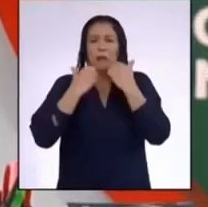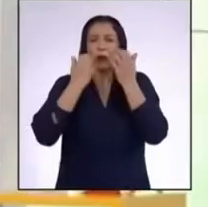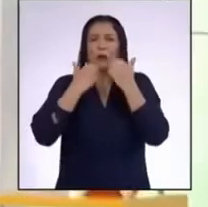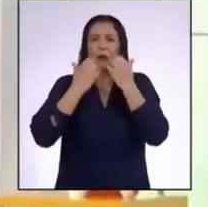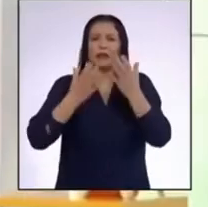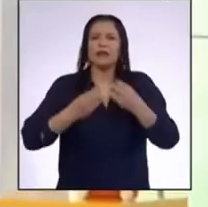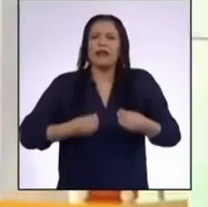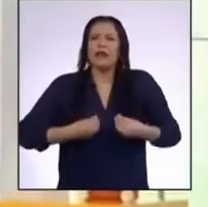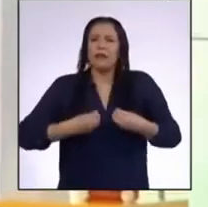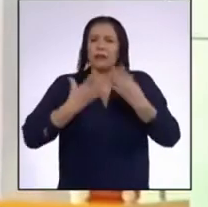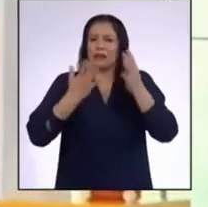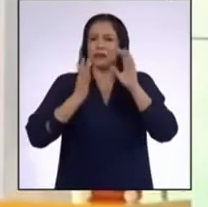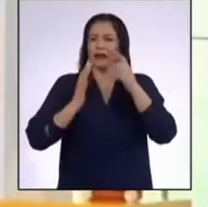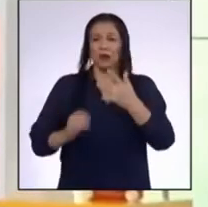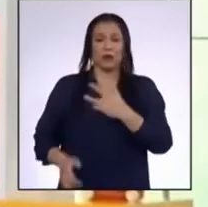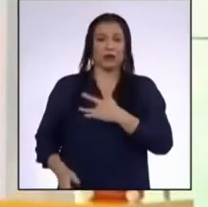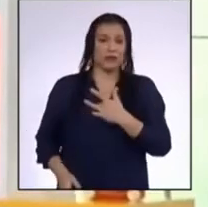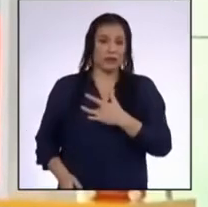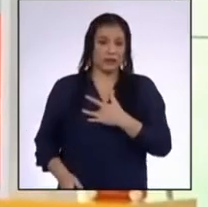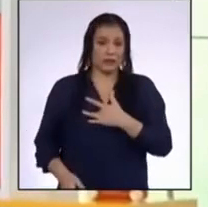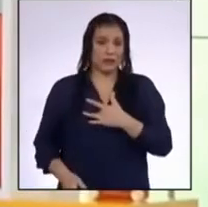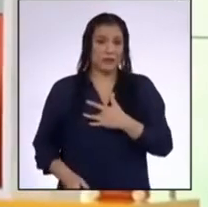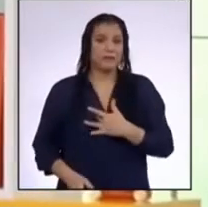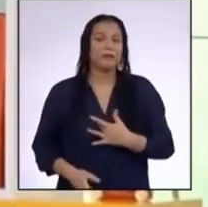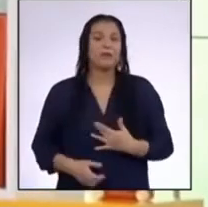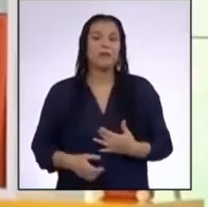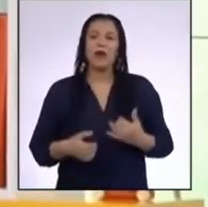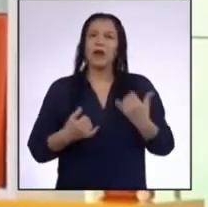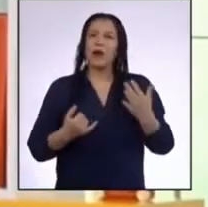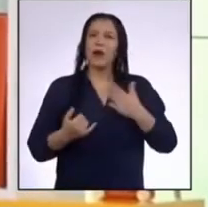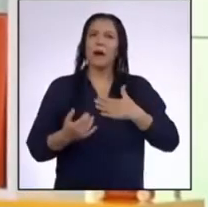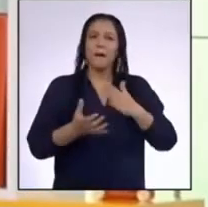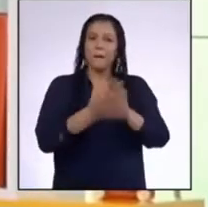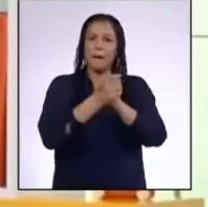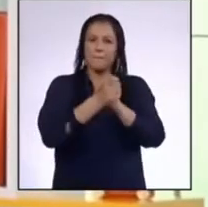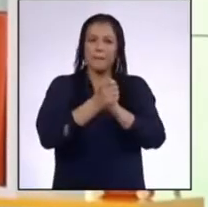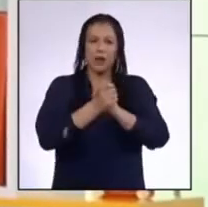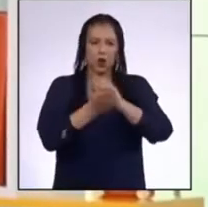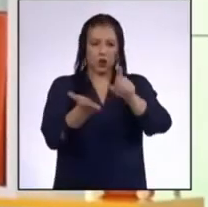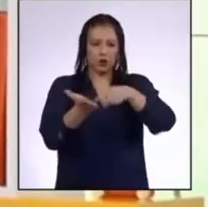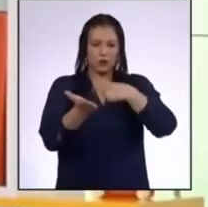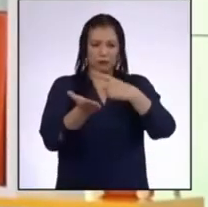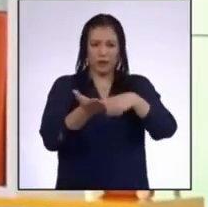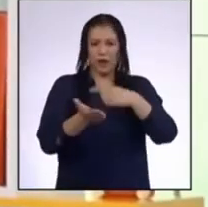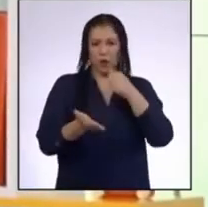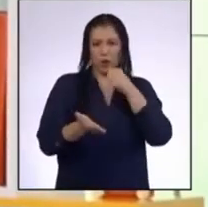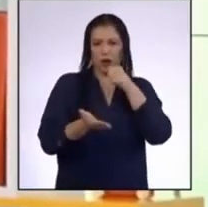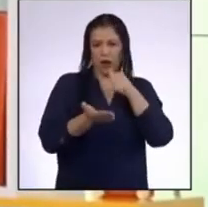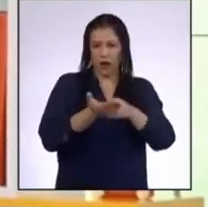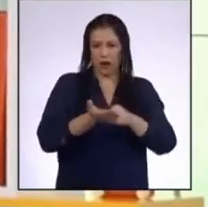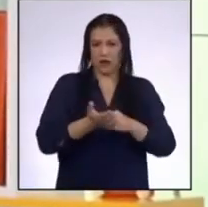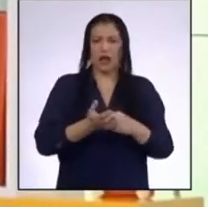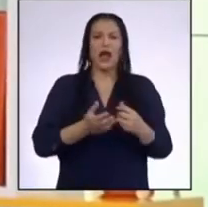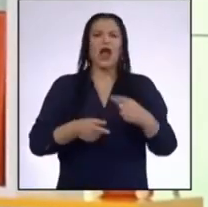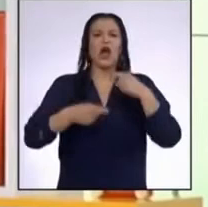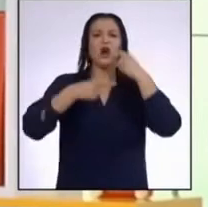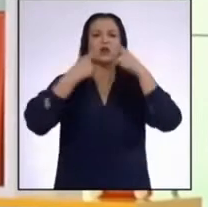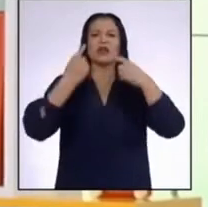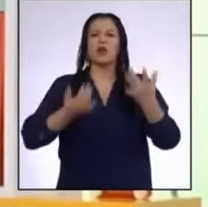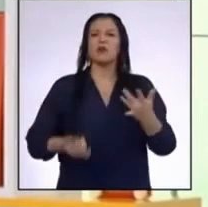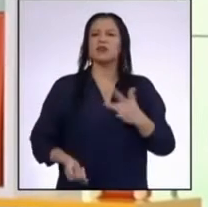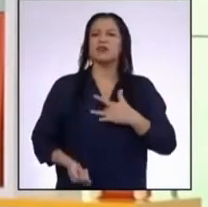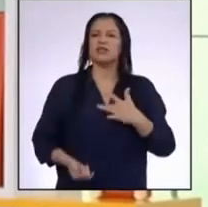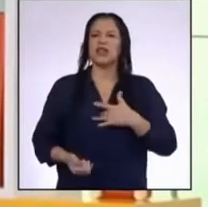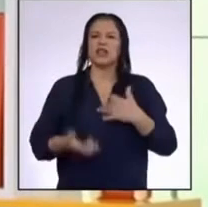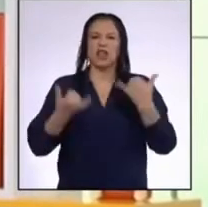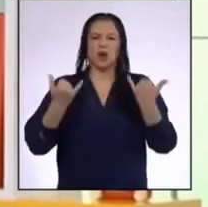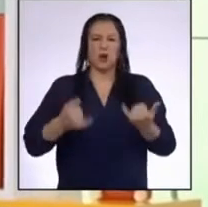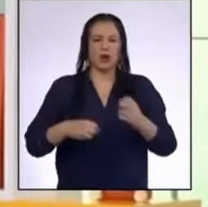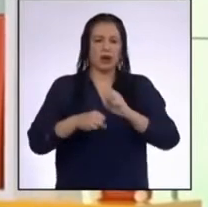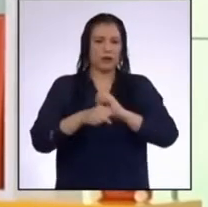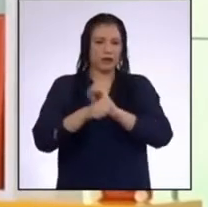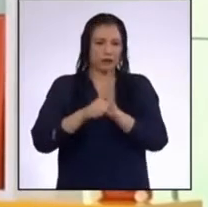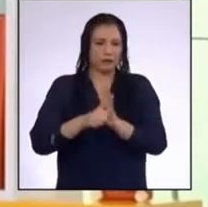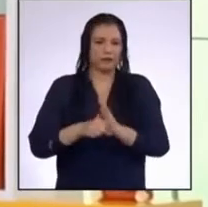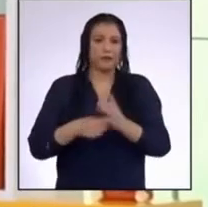expresar lo que realmente sienten Así es, mira, justo un amigo nos ha enviado una carta contándonos cómo se siente con todo lo que está pasando